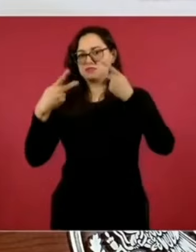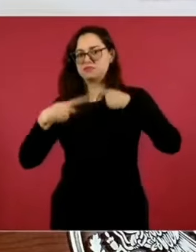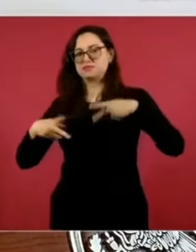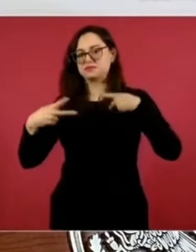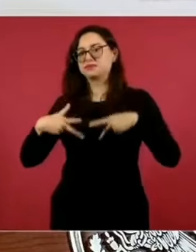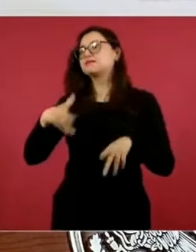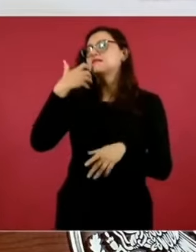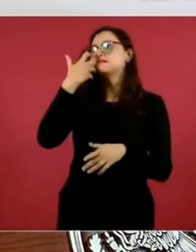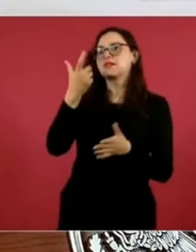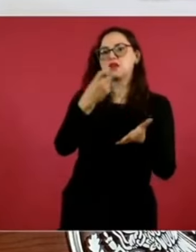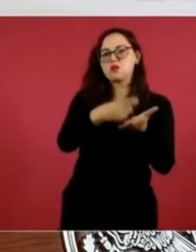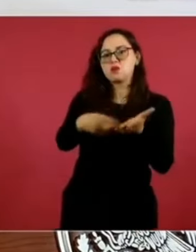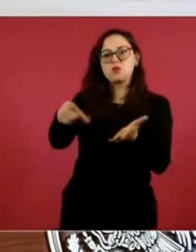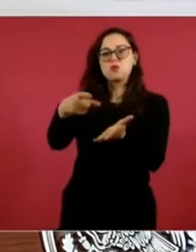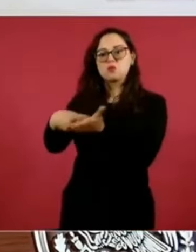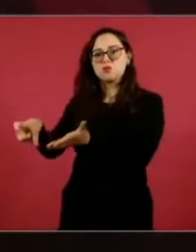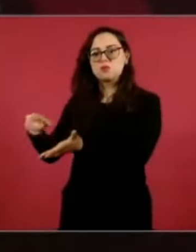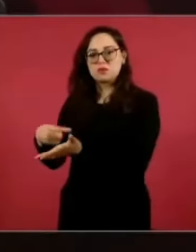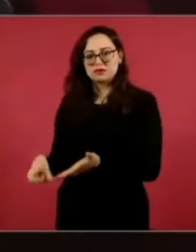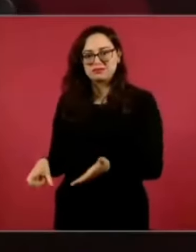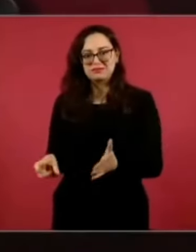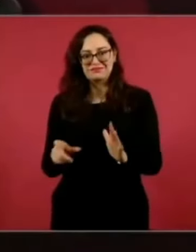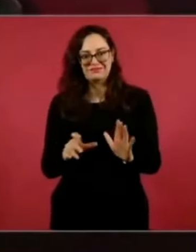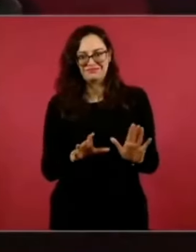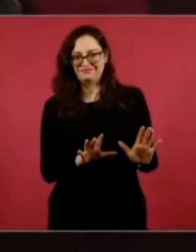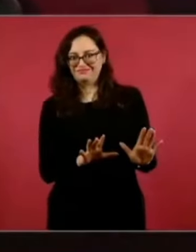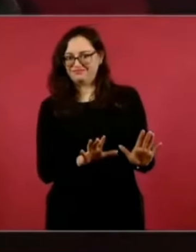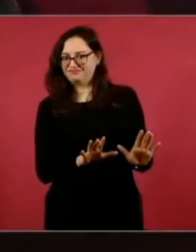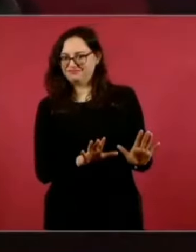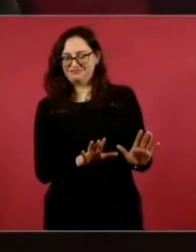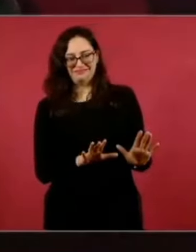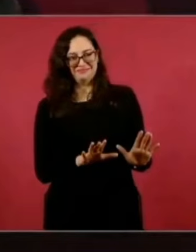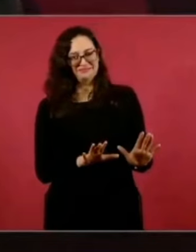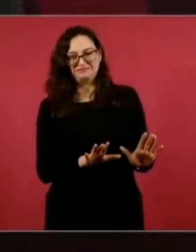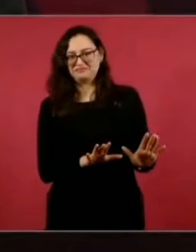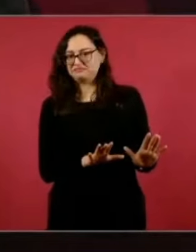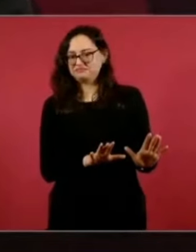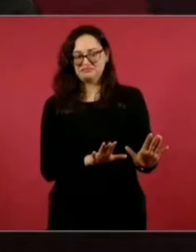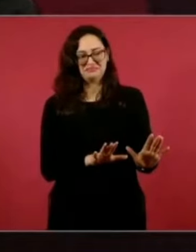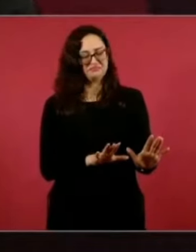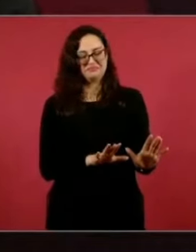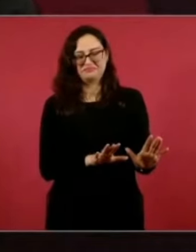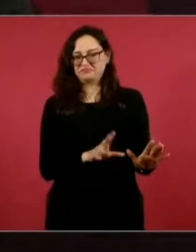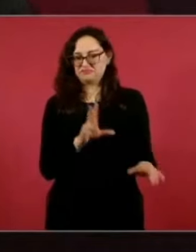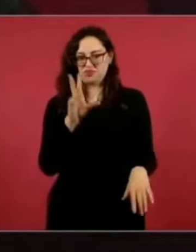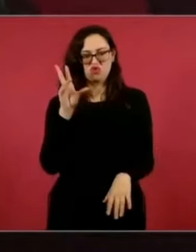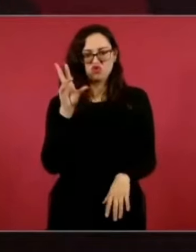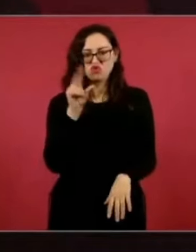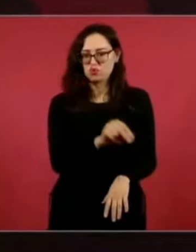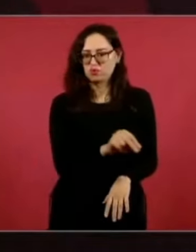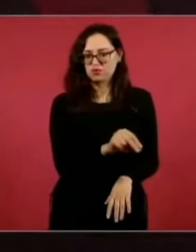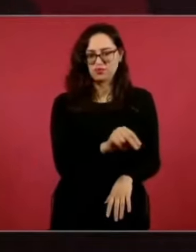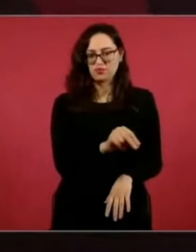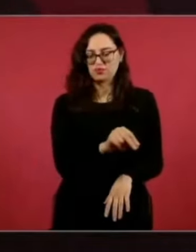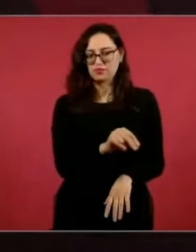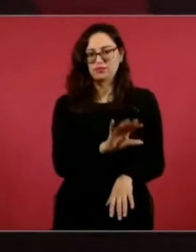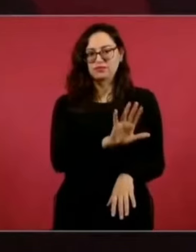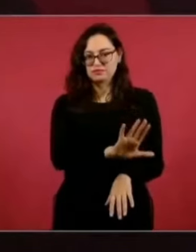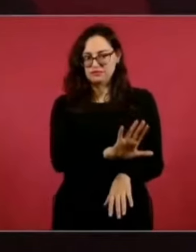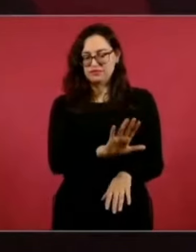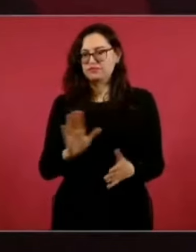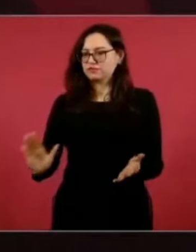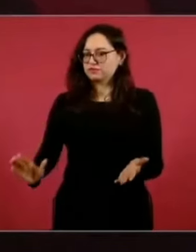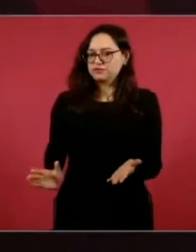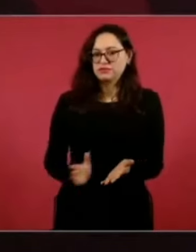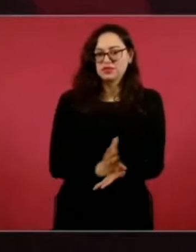y se decidió aportarlo